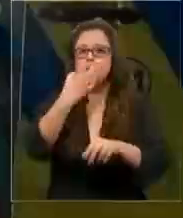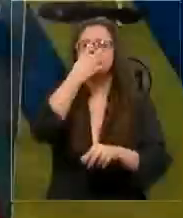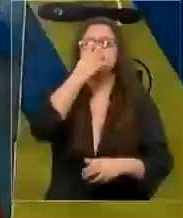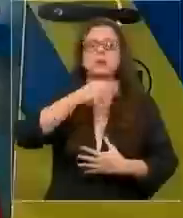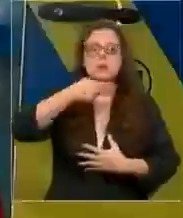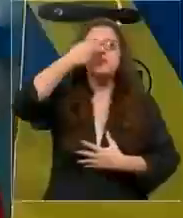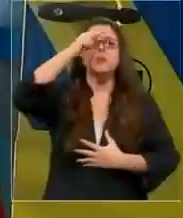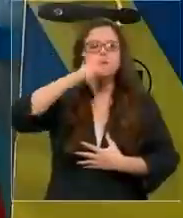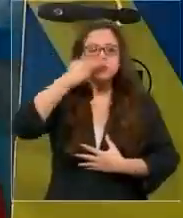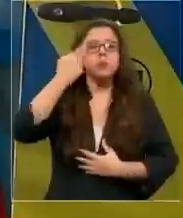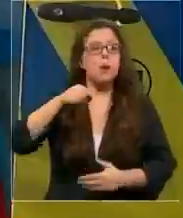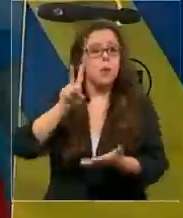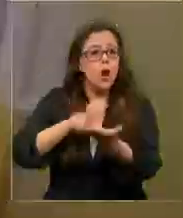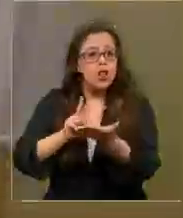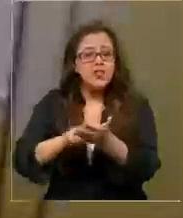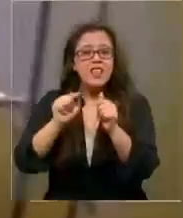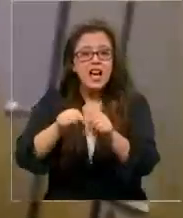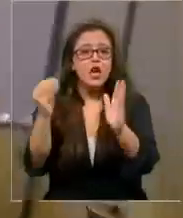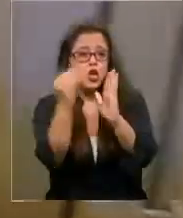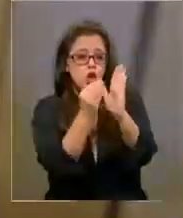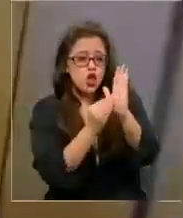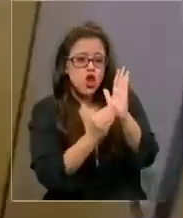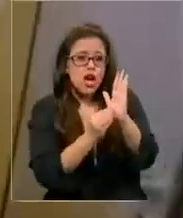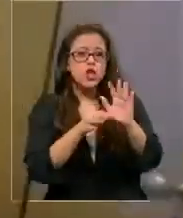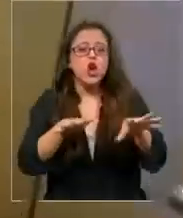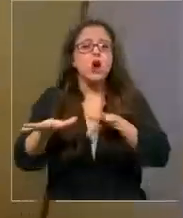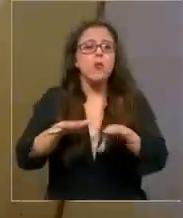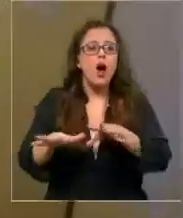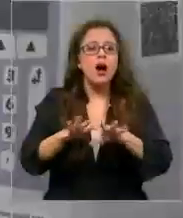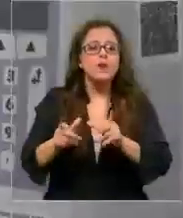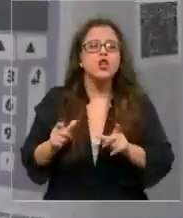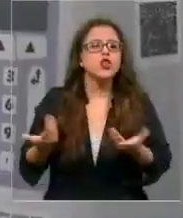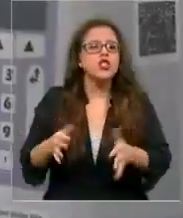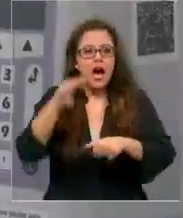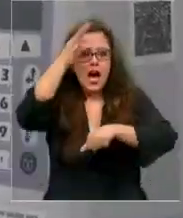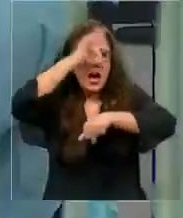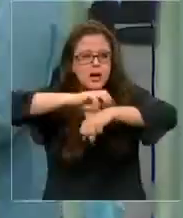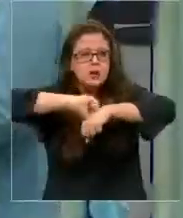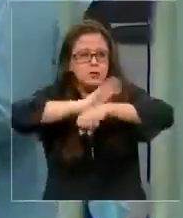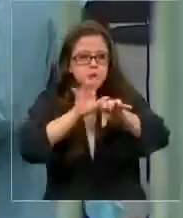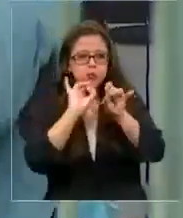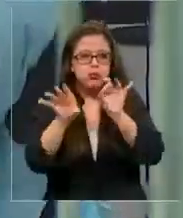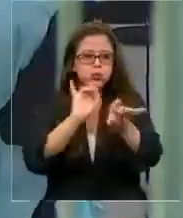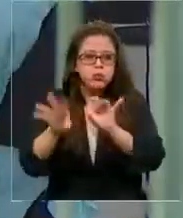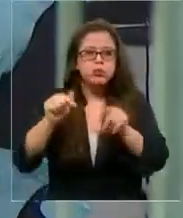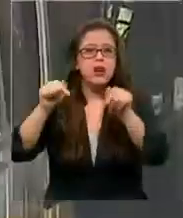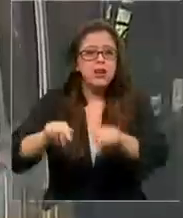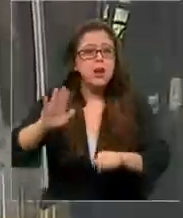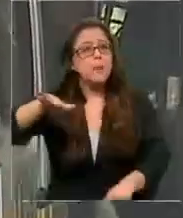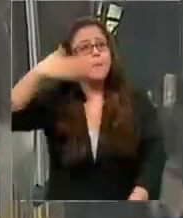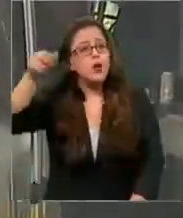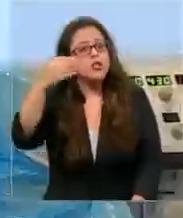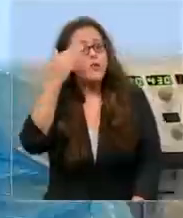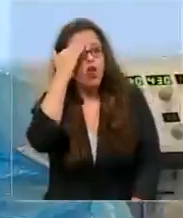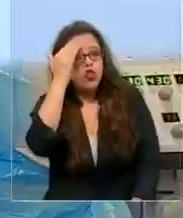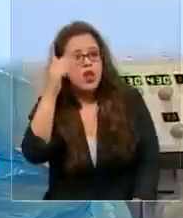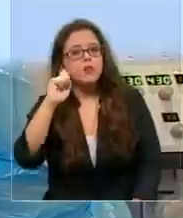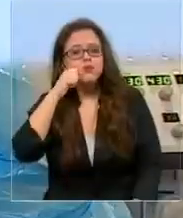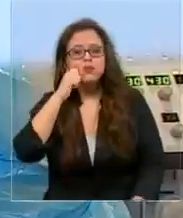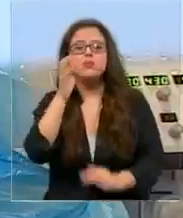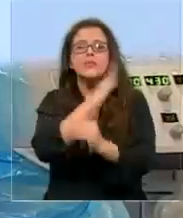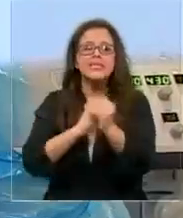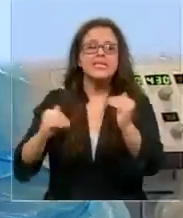mecánica. Lo cierto es que, teniendo en cuenta los datos del comportamiento del virus en el territorio, los próximos días serán sin duda